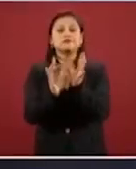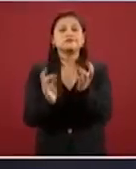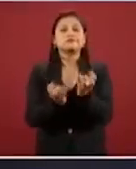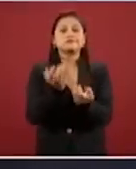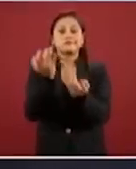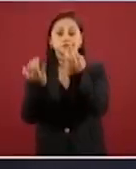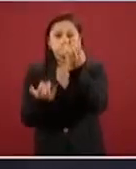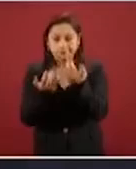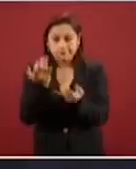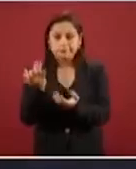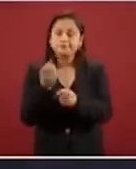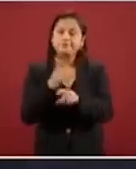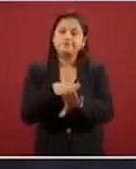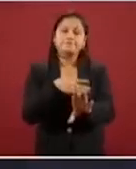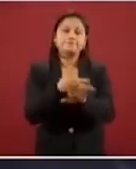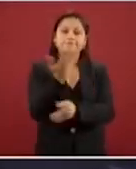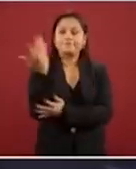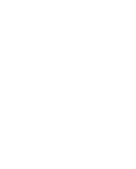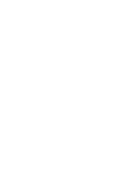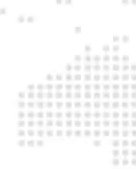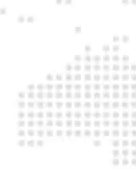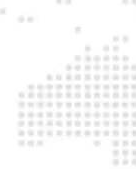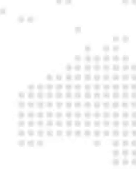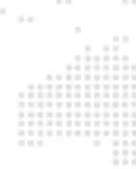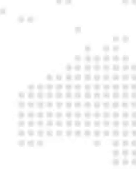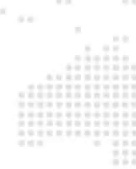bosques y a los pastizales de nuestro país.